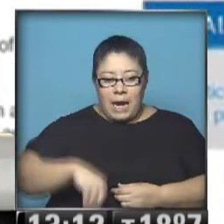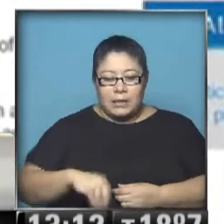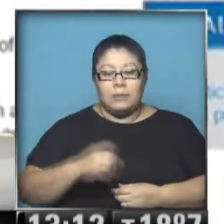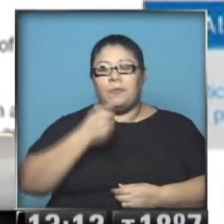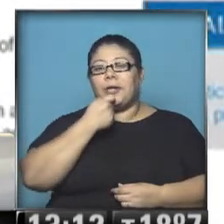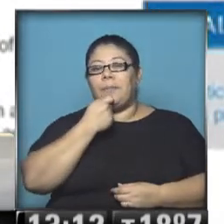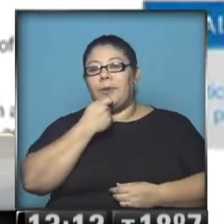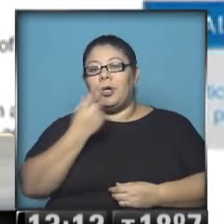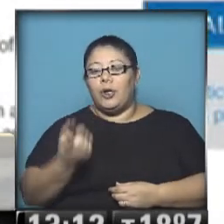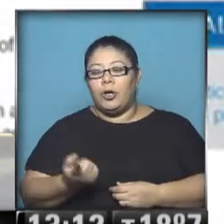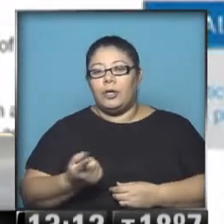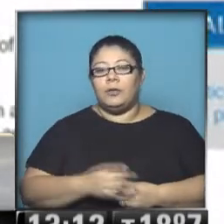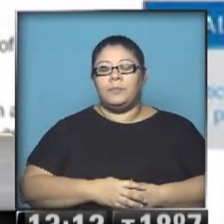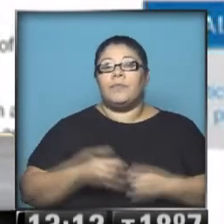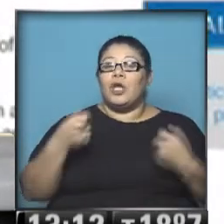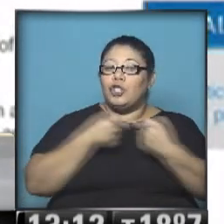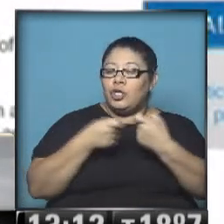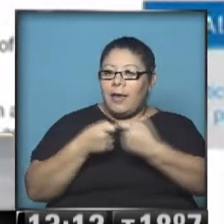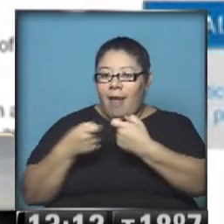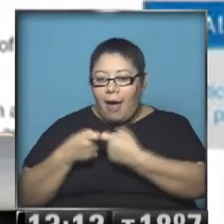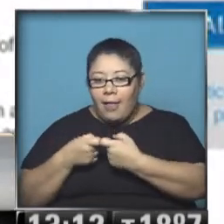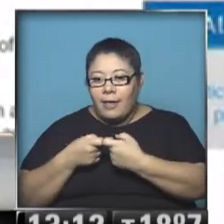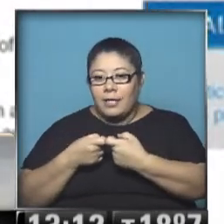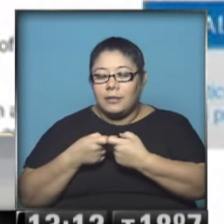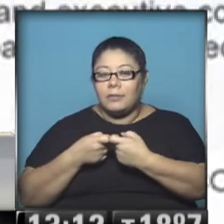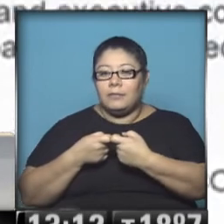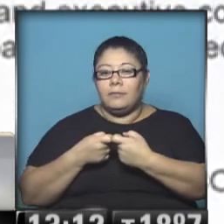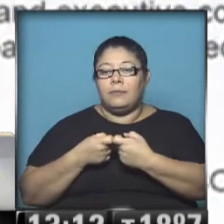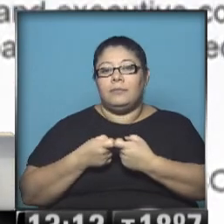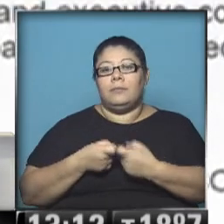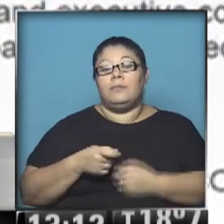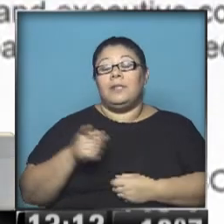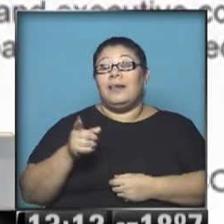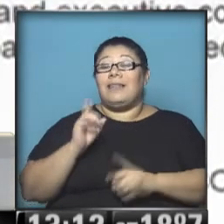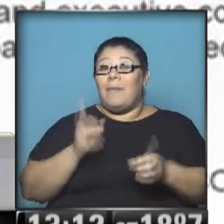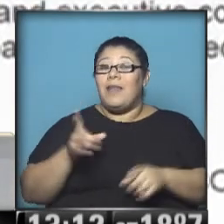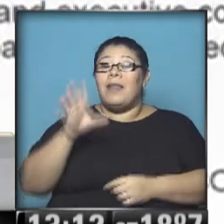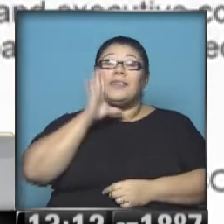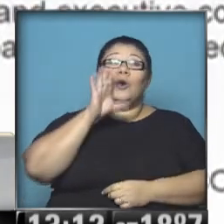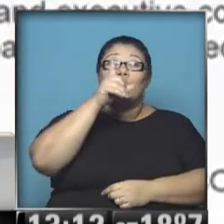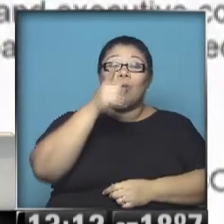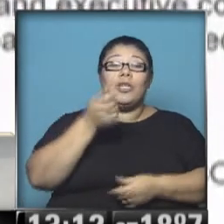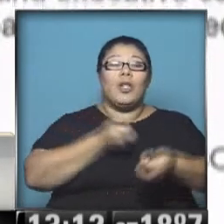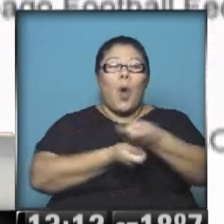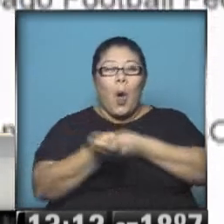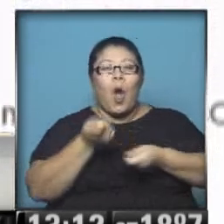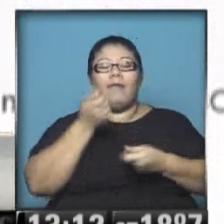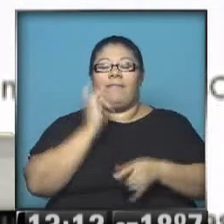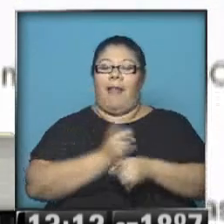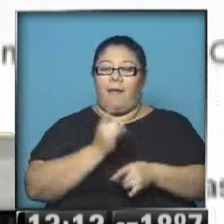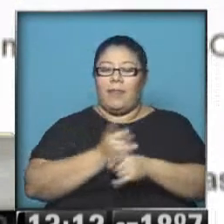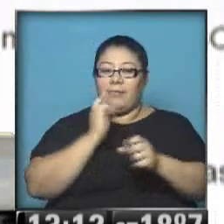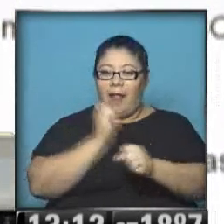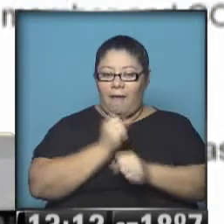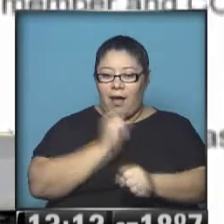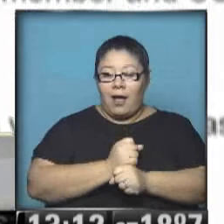partes de estas sociedades que cotizan hasta en Wall Street. Y esto puede, puede afectar